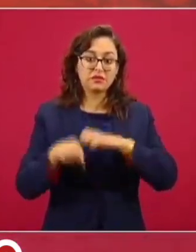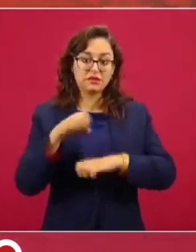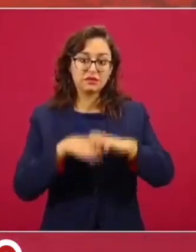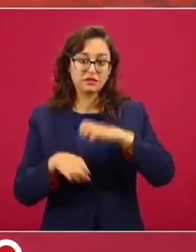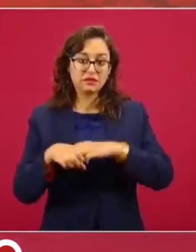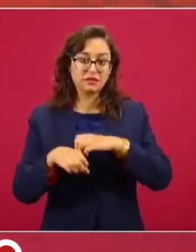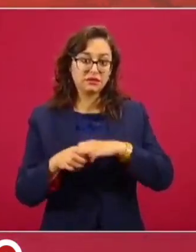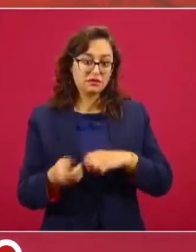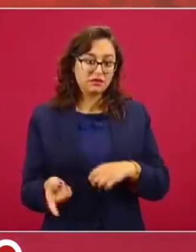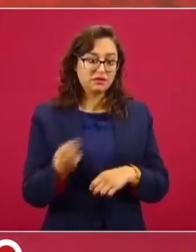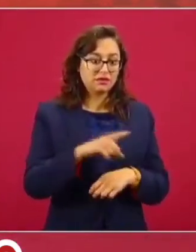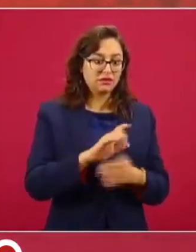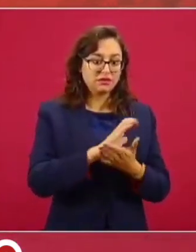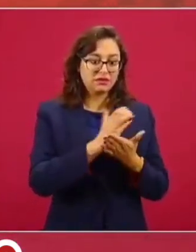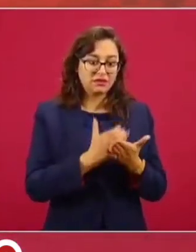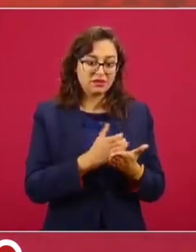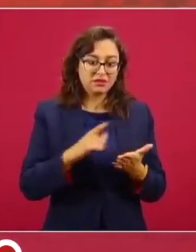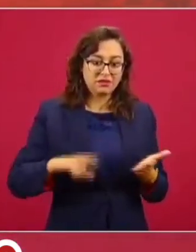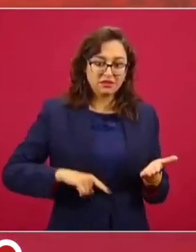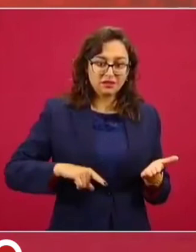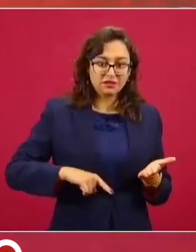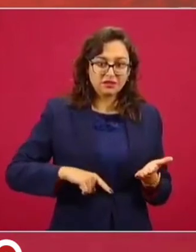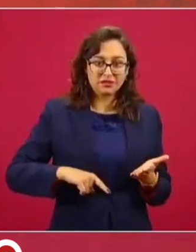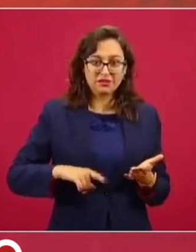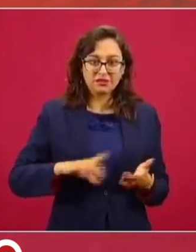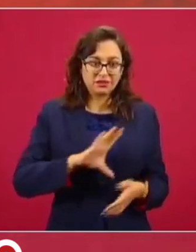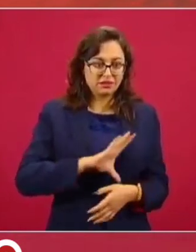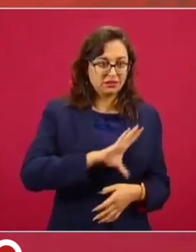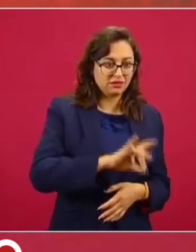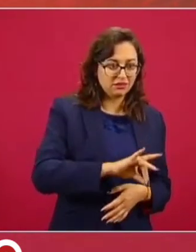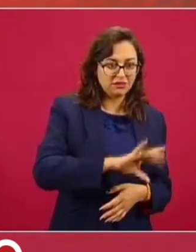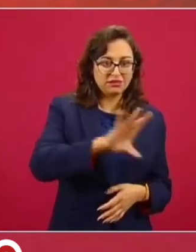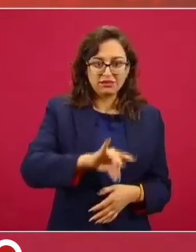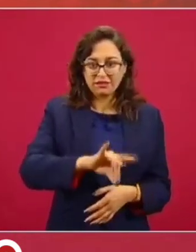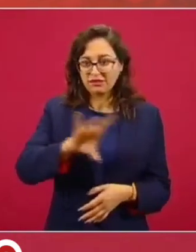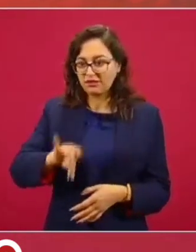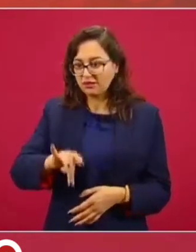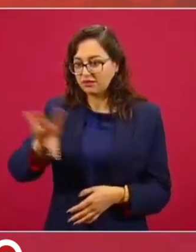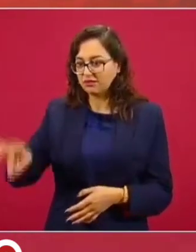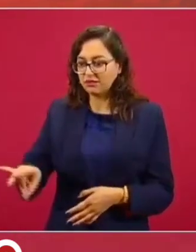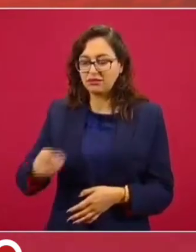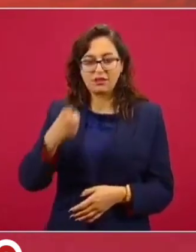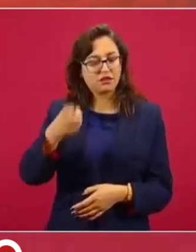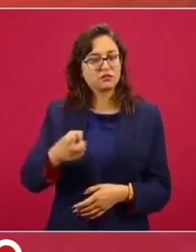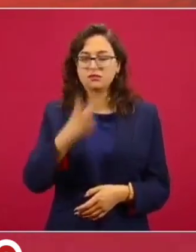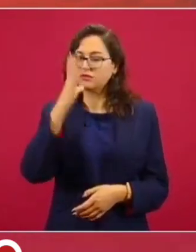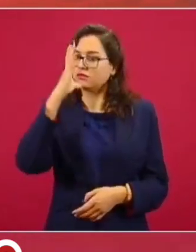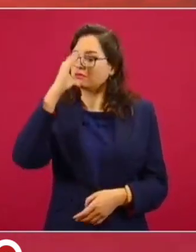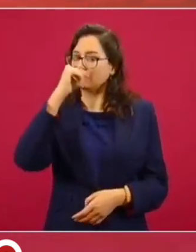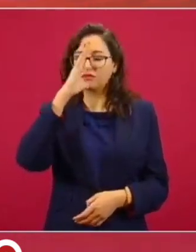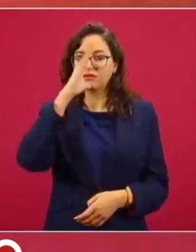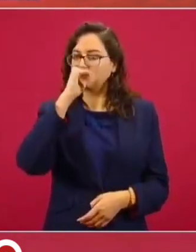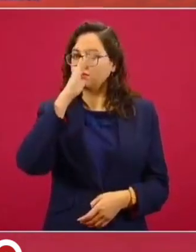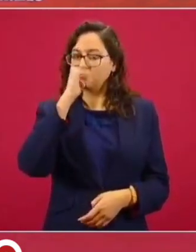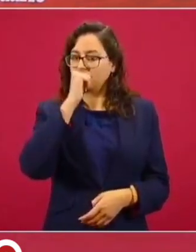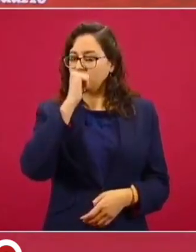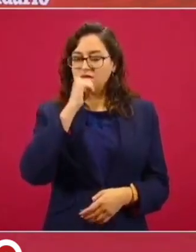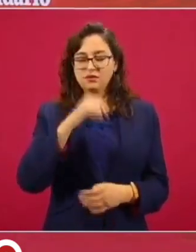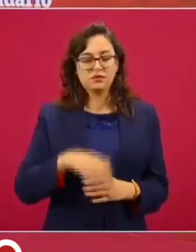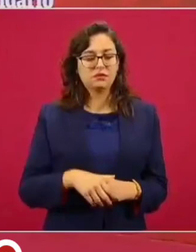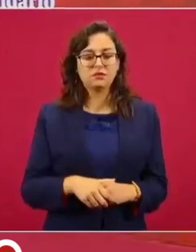Nosotros no podemos hacer eso, ese es otro asunto también.